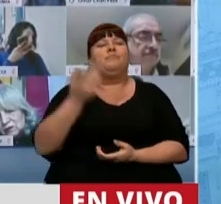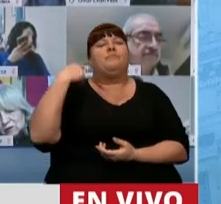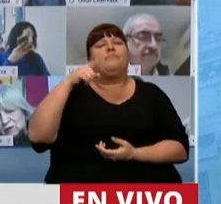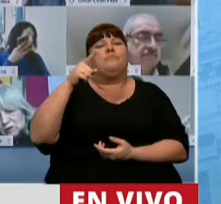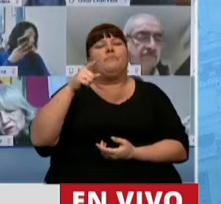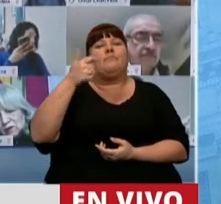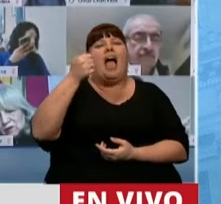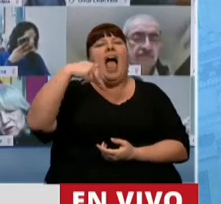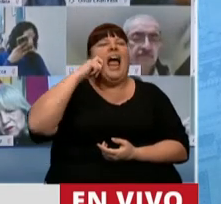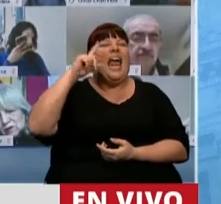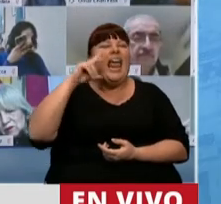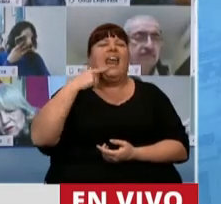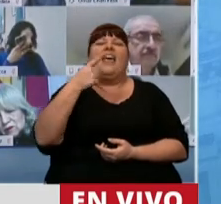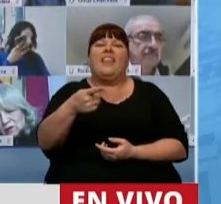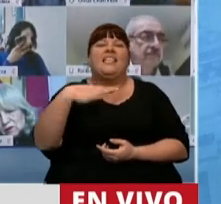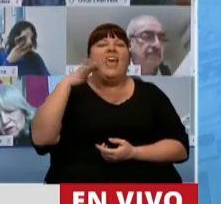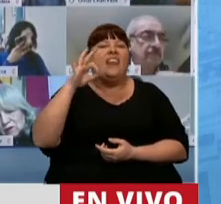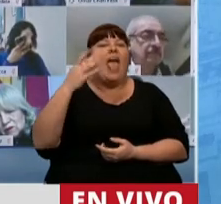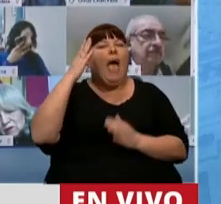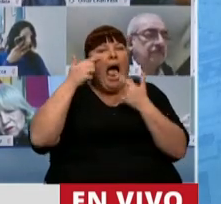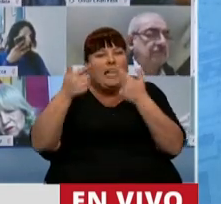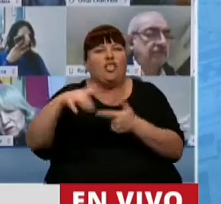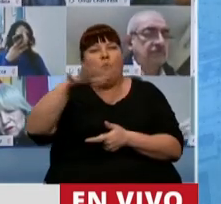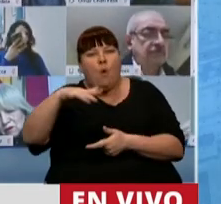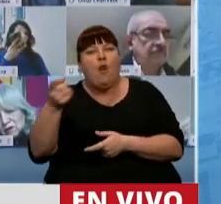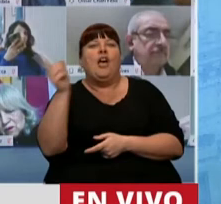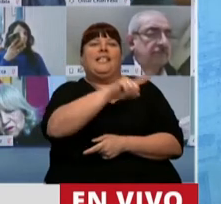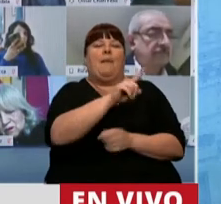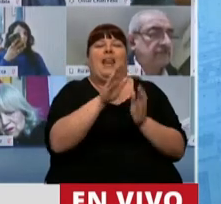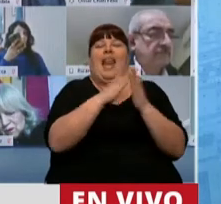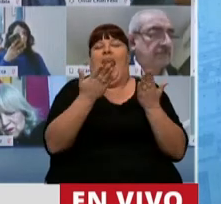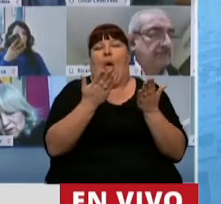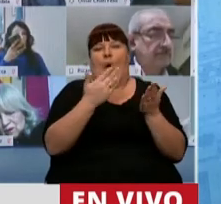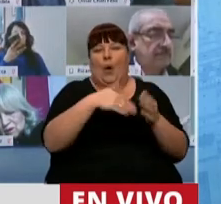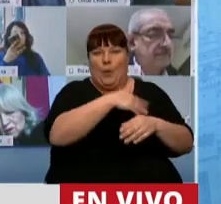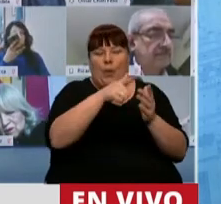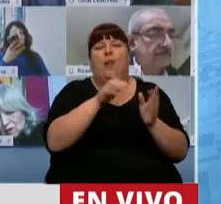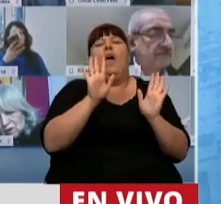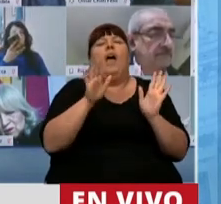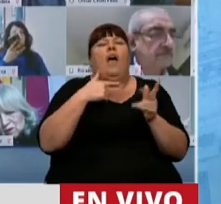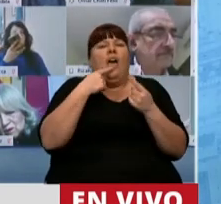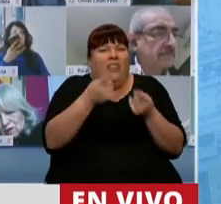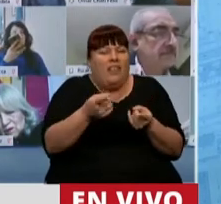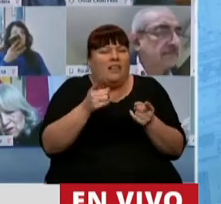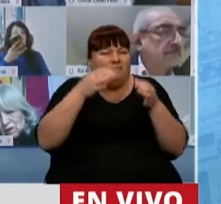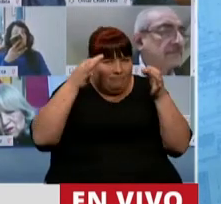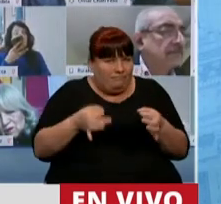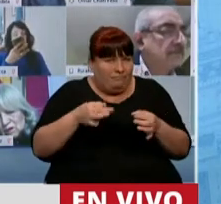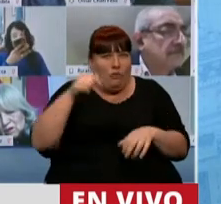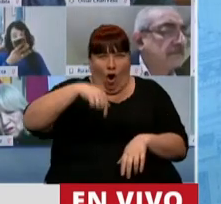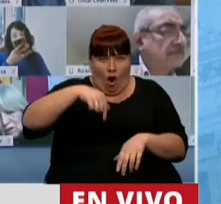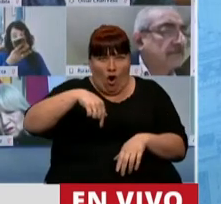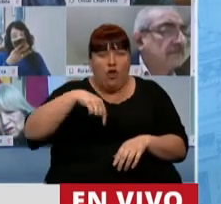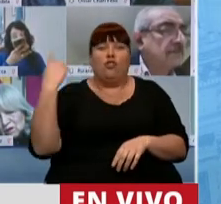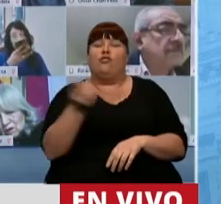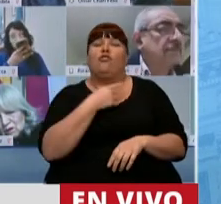Monseñor Angelelli, que había que estar con unido en el pueblo y otro en el Evangelio. Y eso es lo que en definitiva hoy